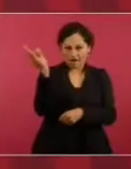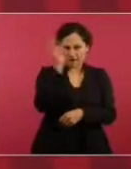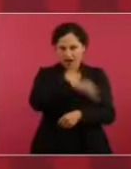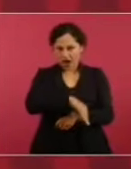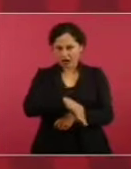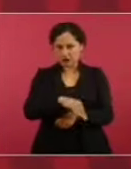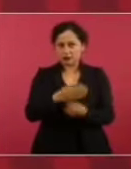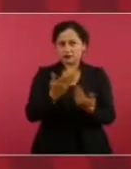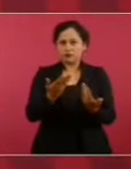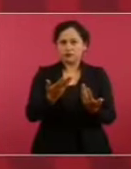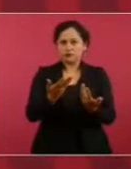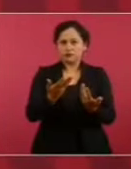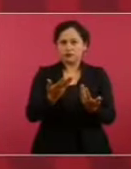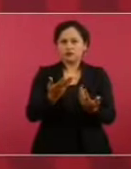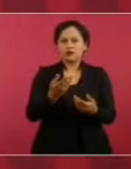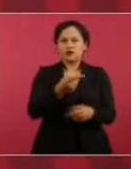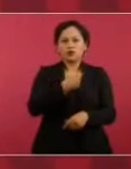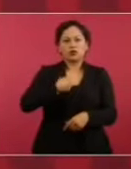poner de pie. Bien,